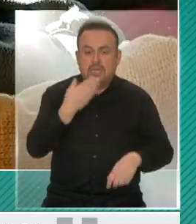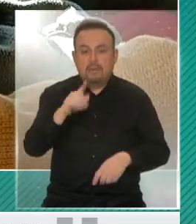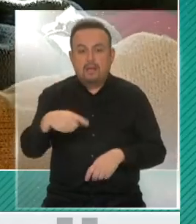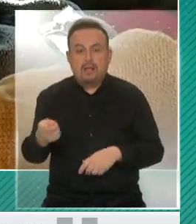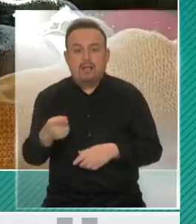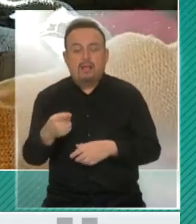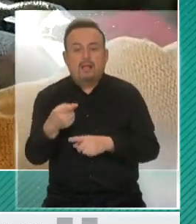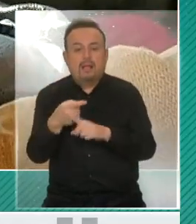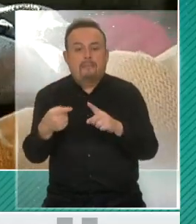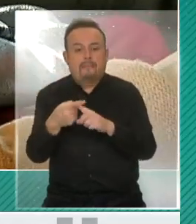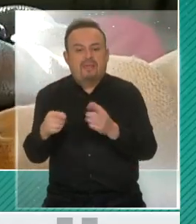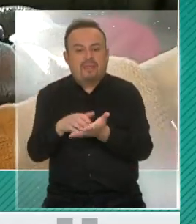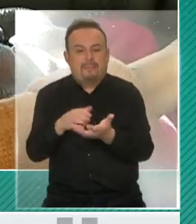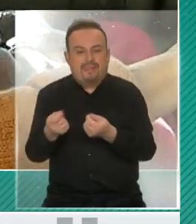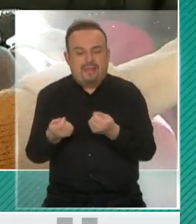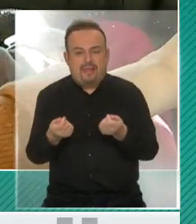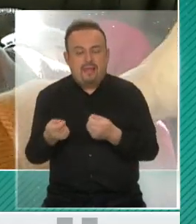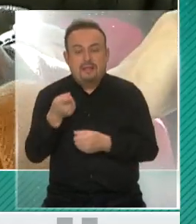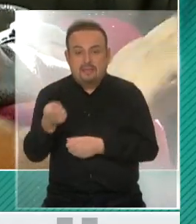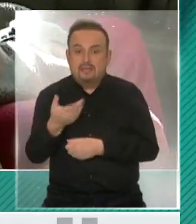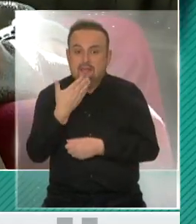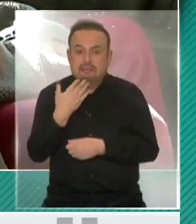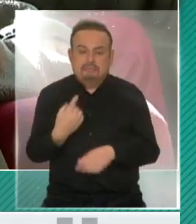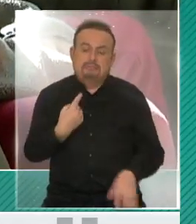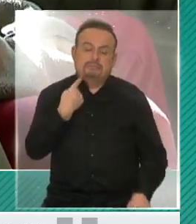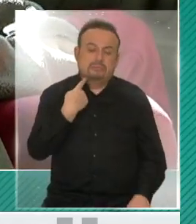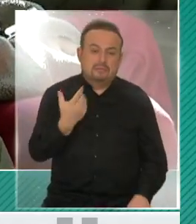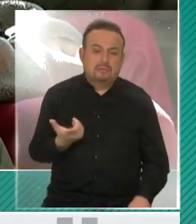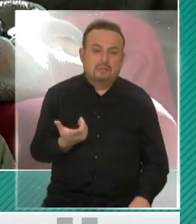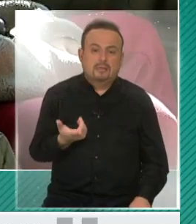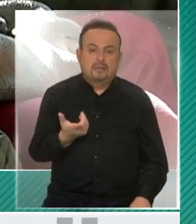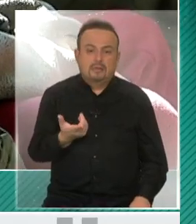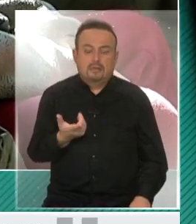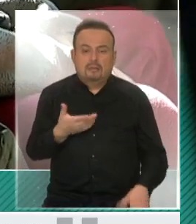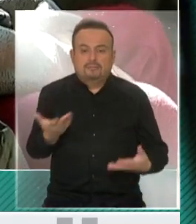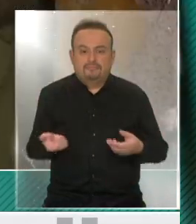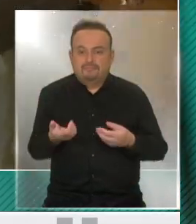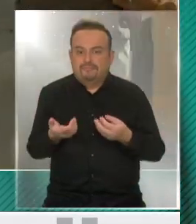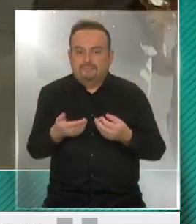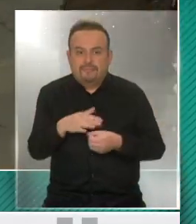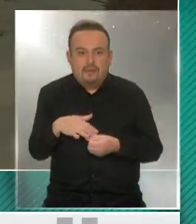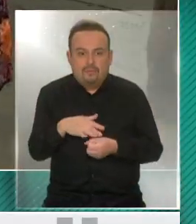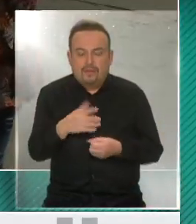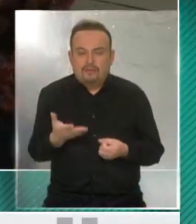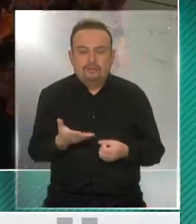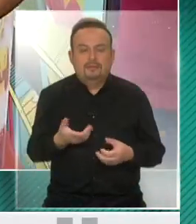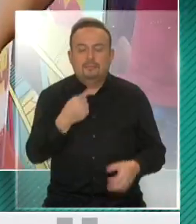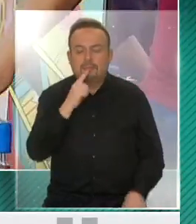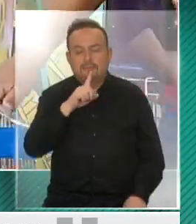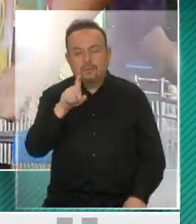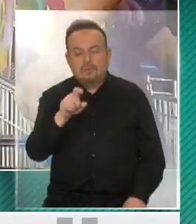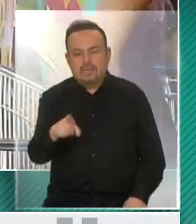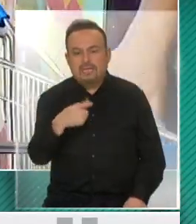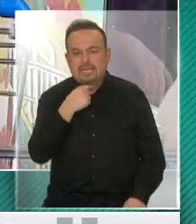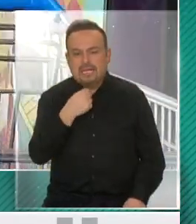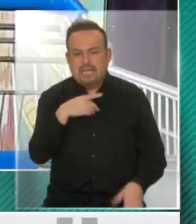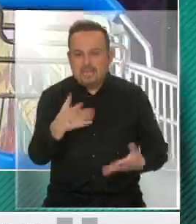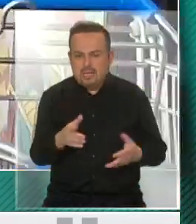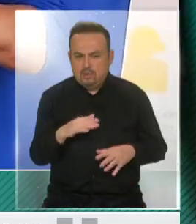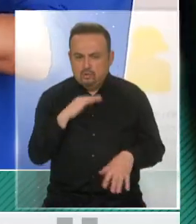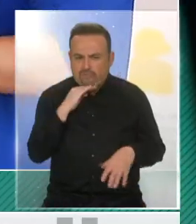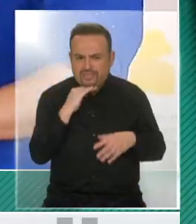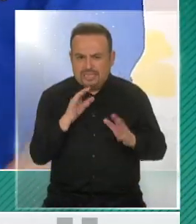que también a aquellas de clase media, que también se ha visto afectadas por esta situación. Quería preguntarle si va a ser